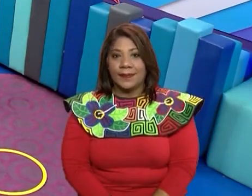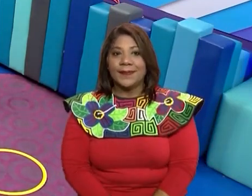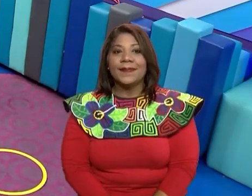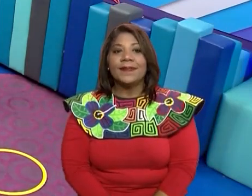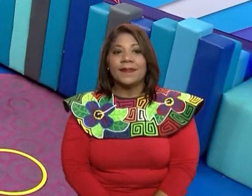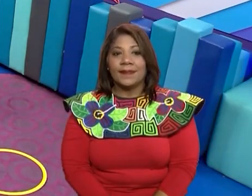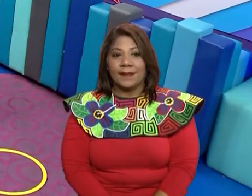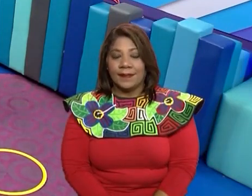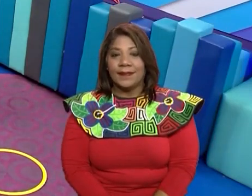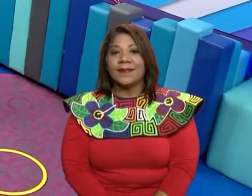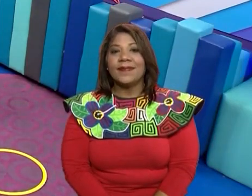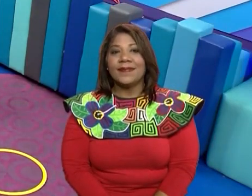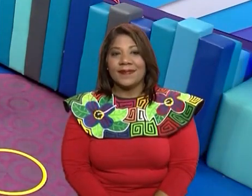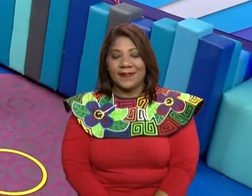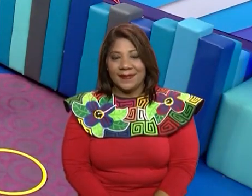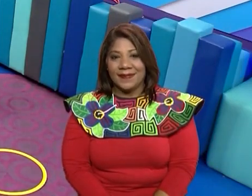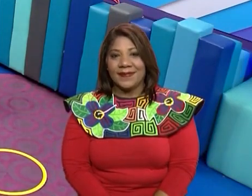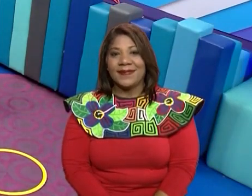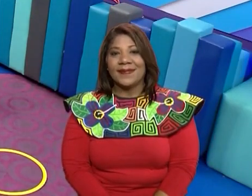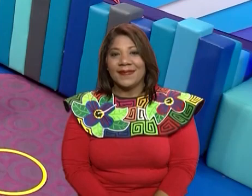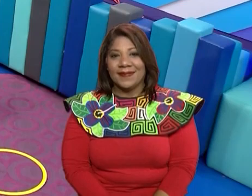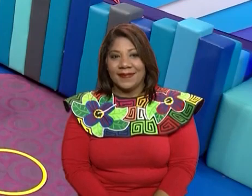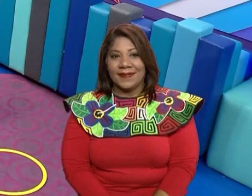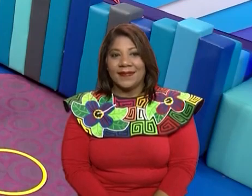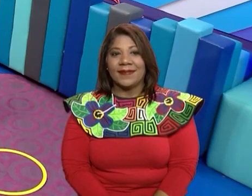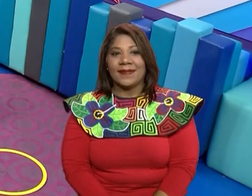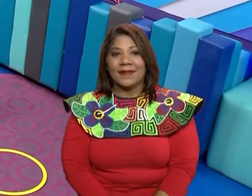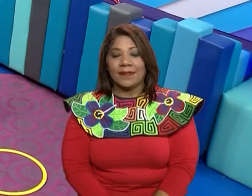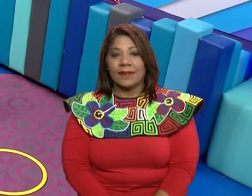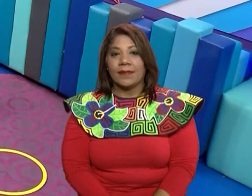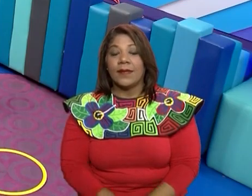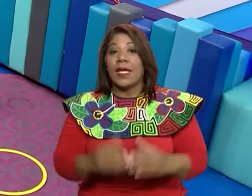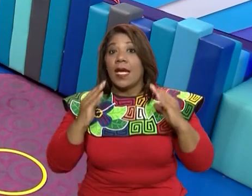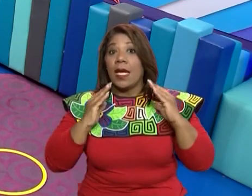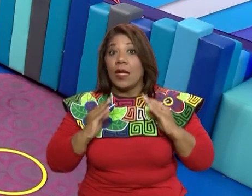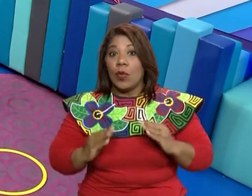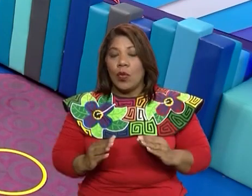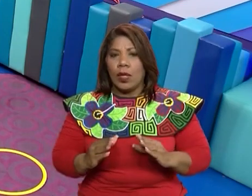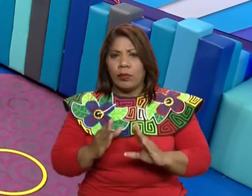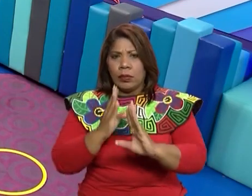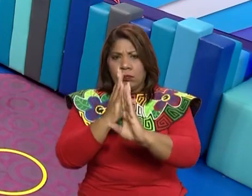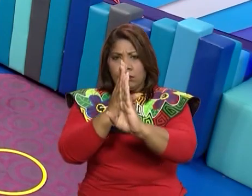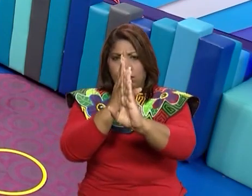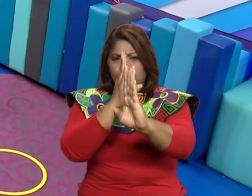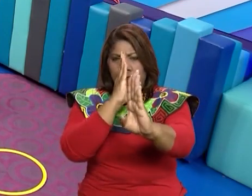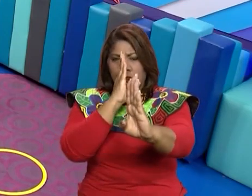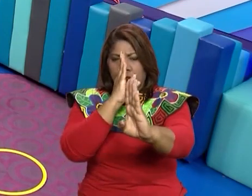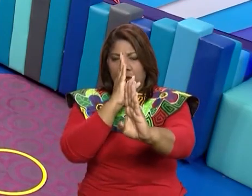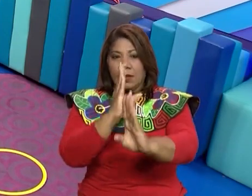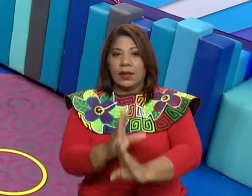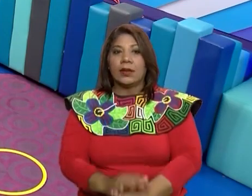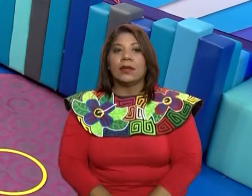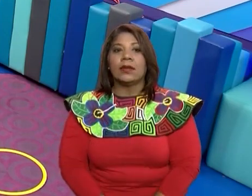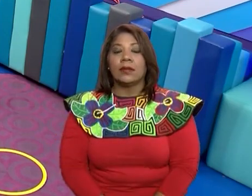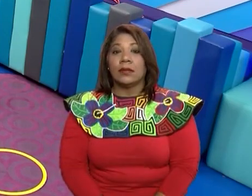Con un ejercicio de plancha, cuerpo recto, coloco los antebrazos